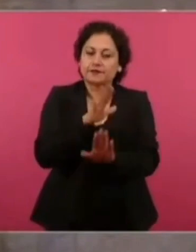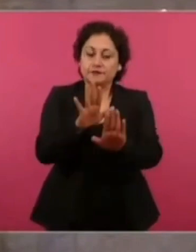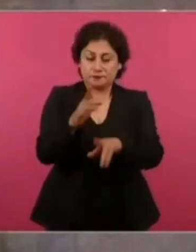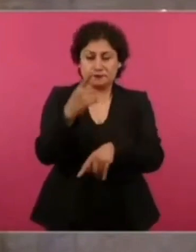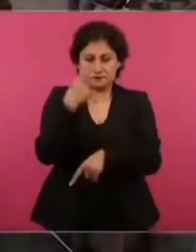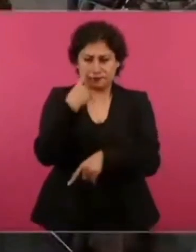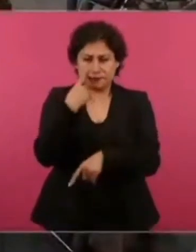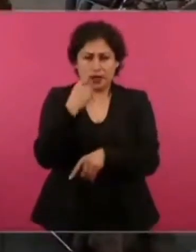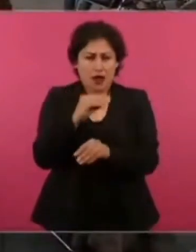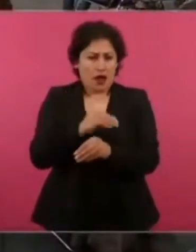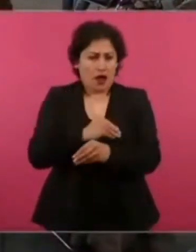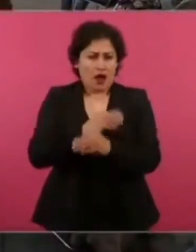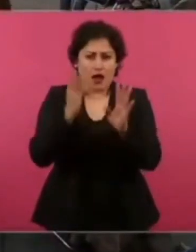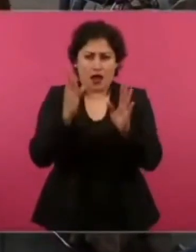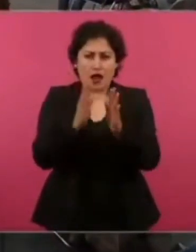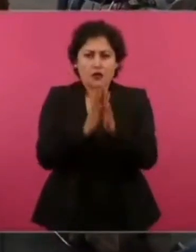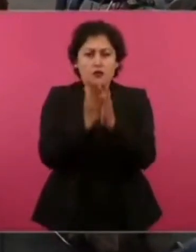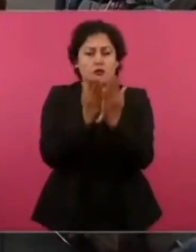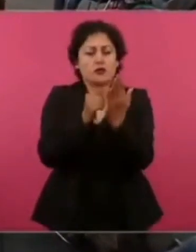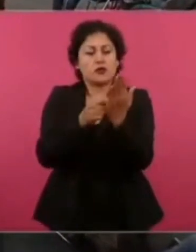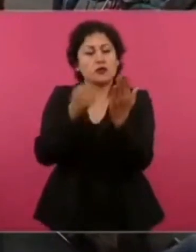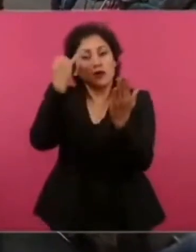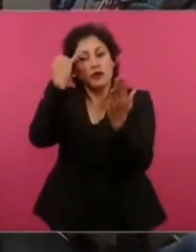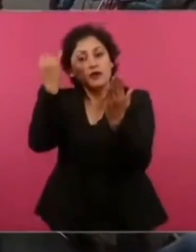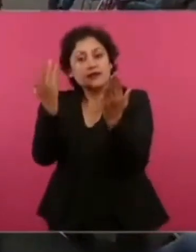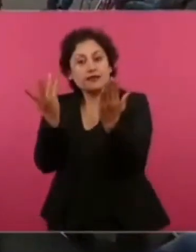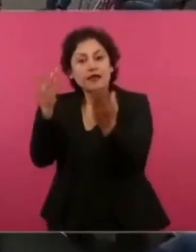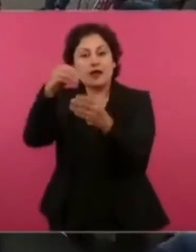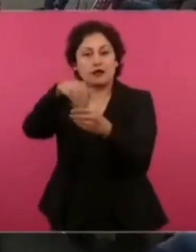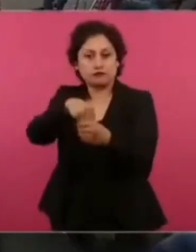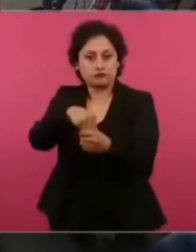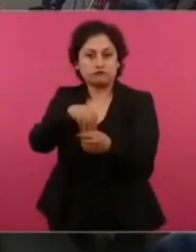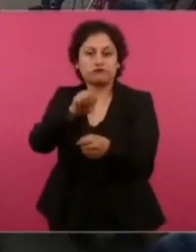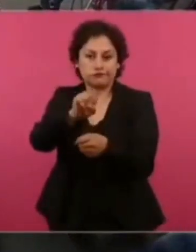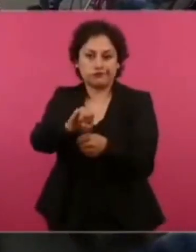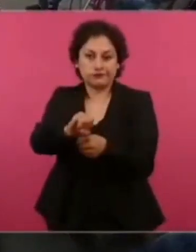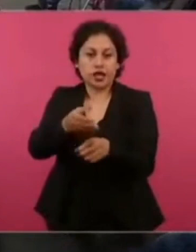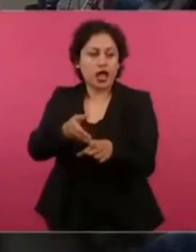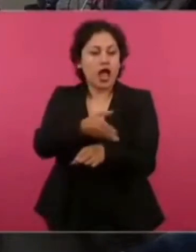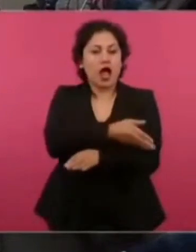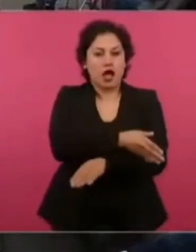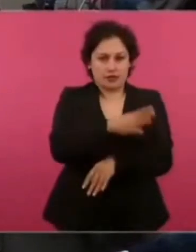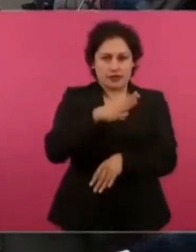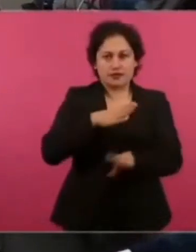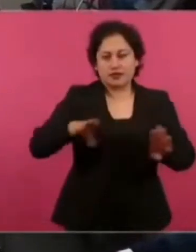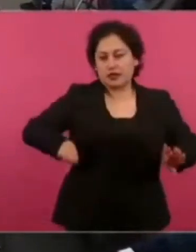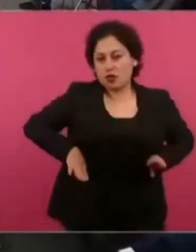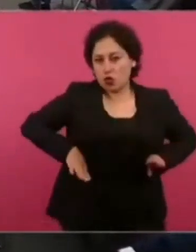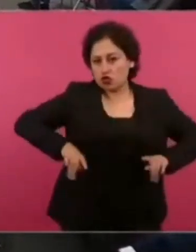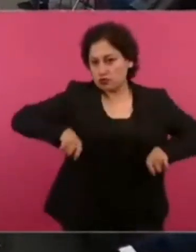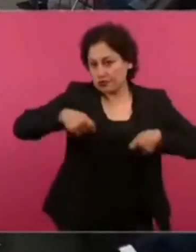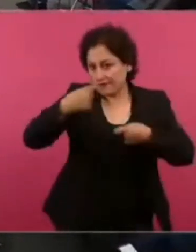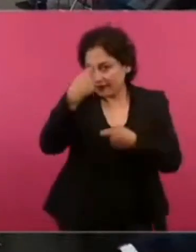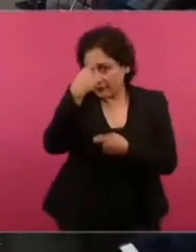¿no? Que tiene que ver con el pensamiento conservador, que viene también de tiempo atrás.